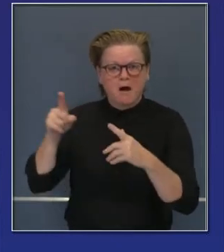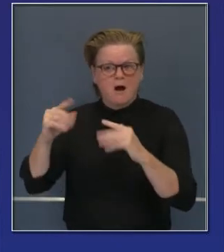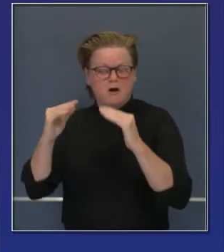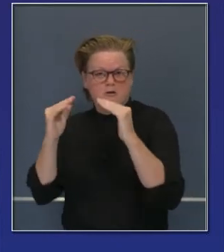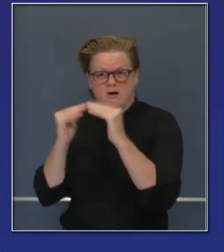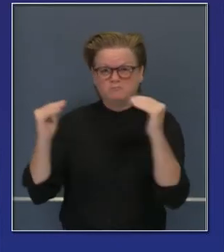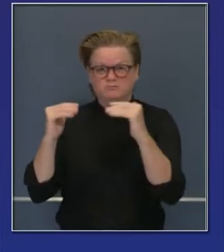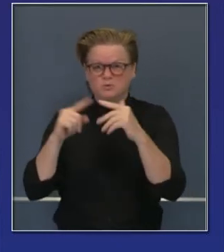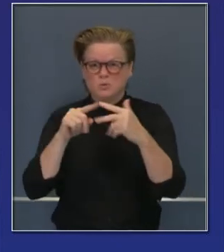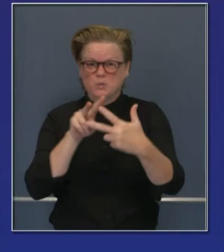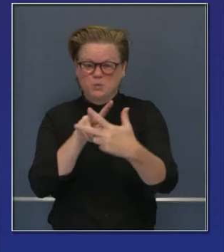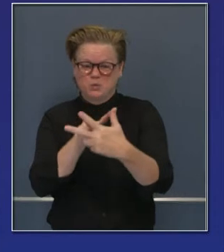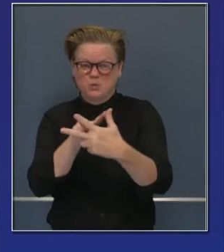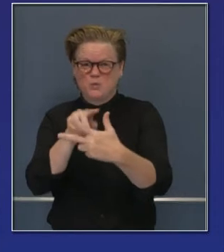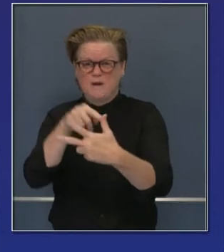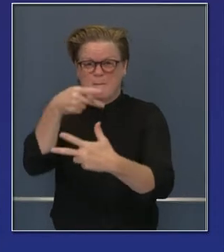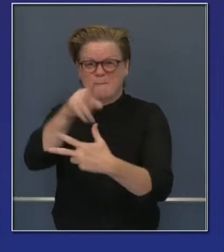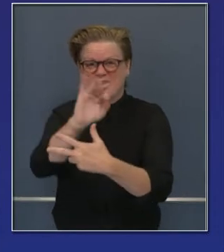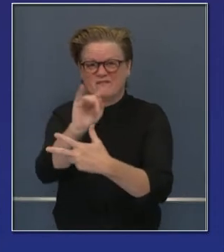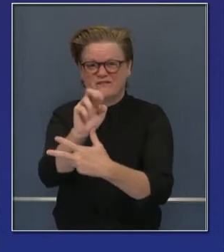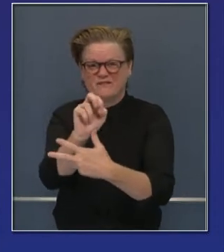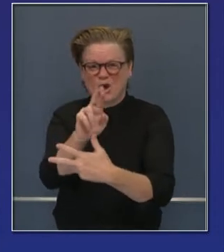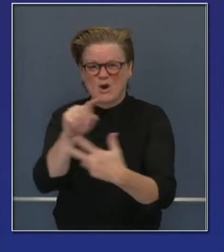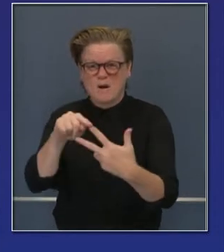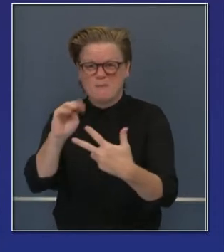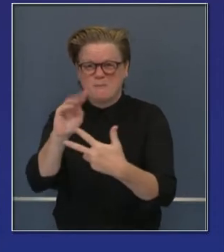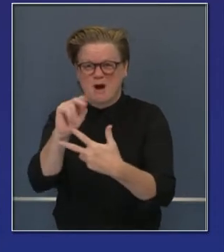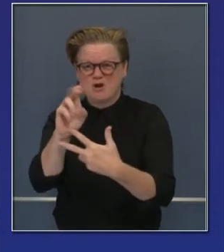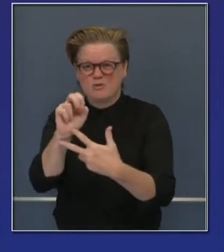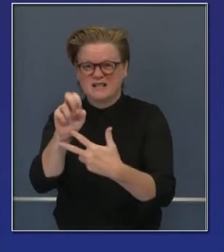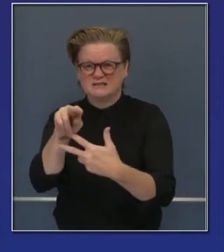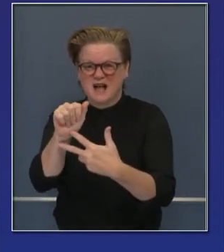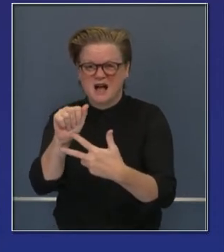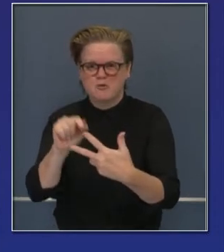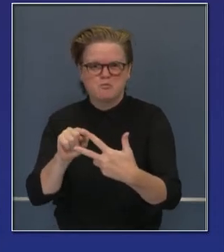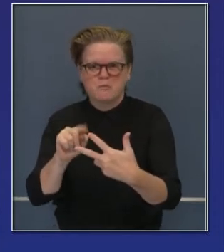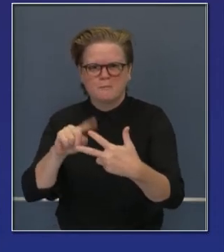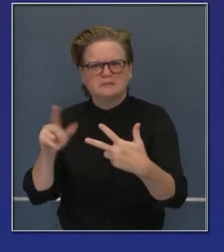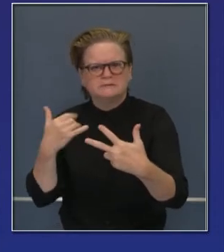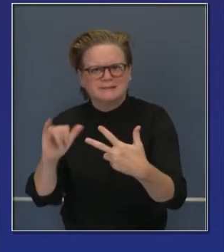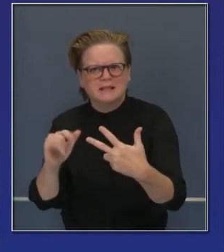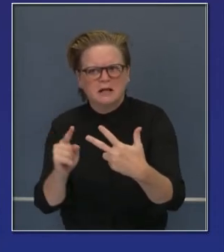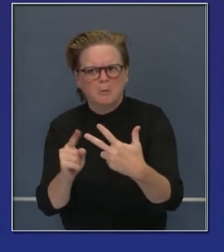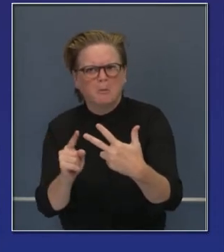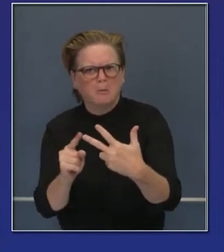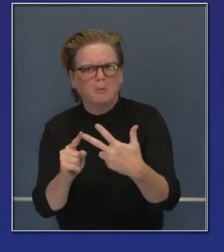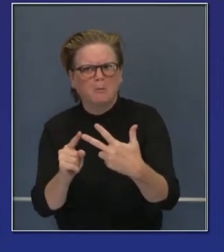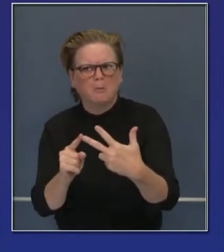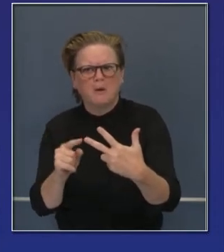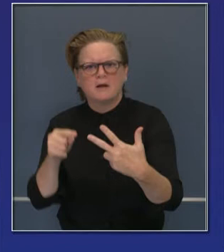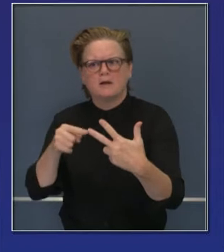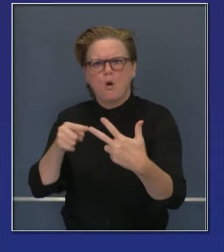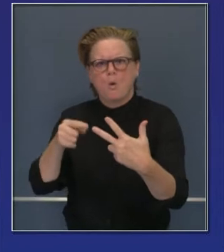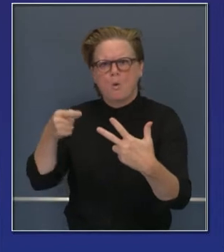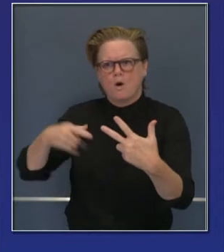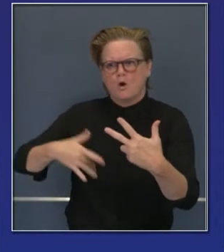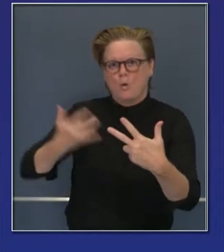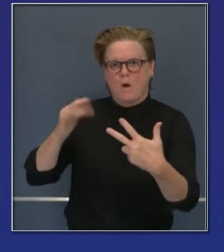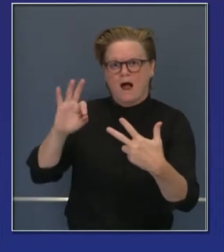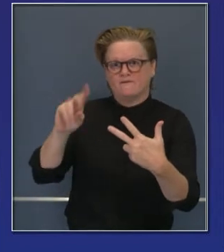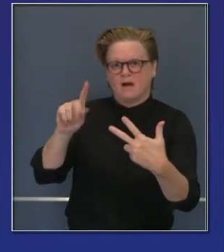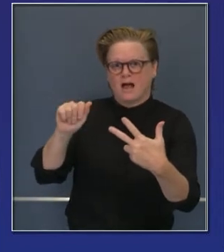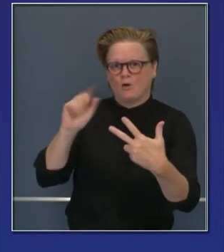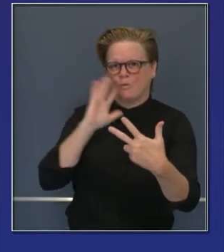pero sin embargo es una noticia alentadora. Y estamos aguardando la aprobación probable de la Agencia de